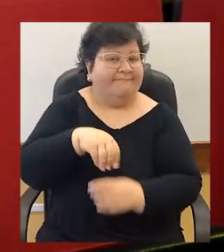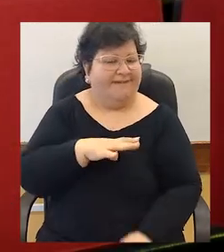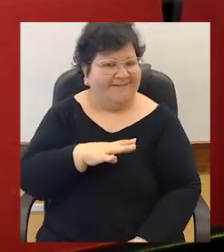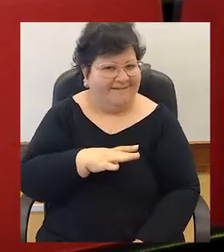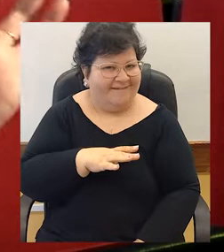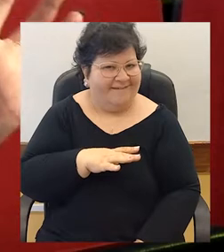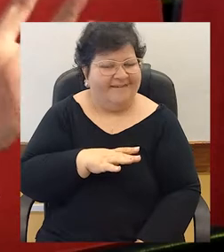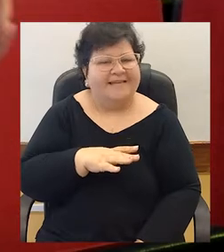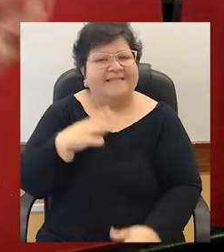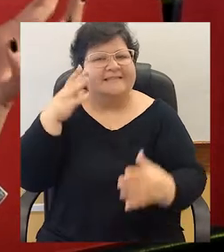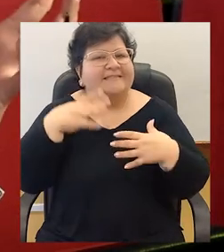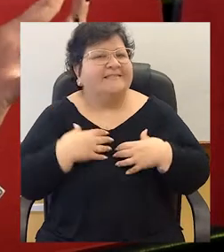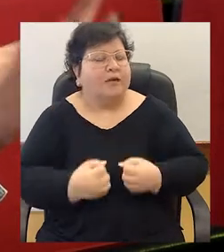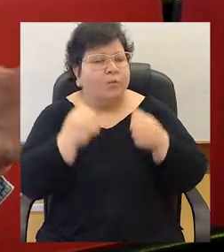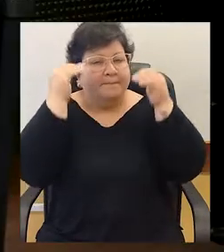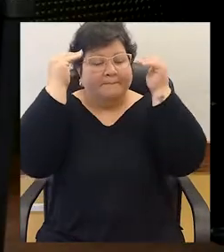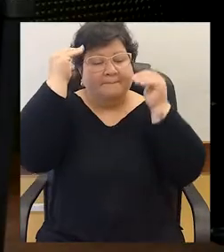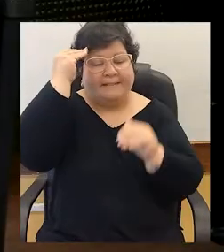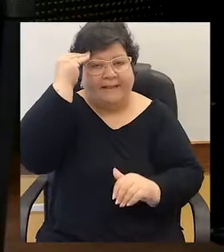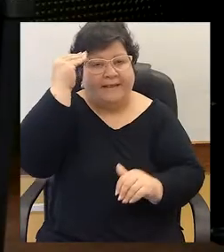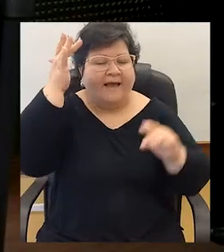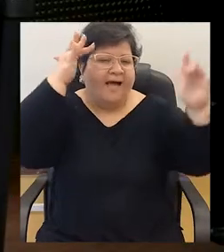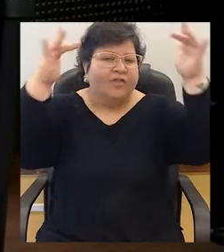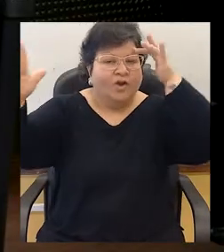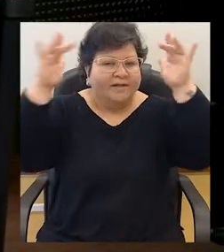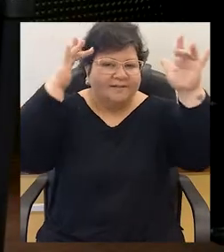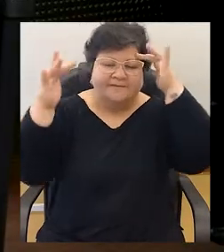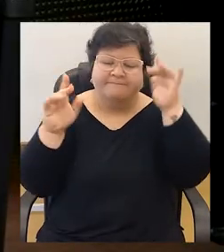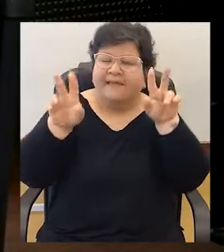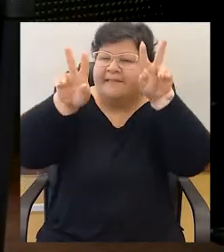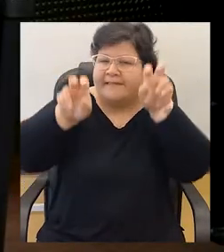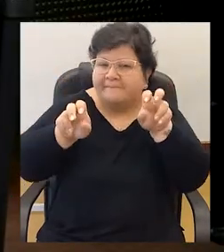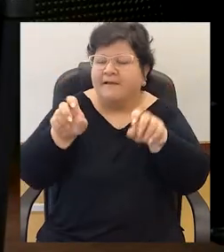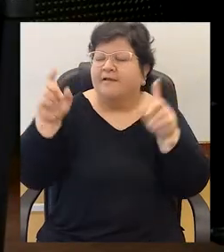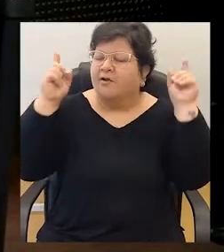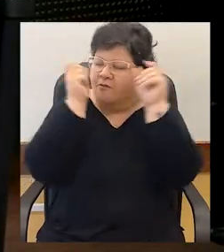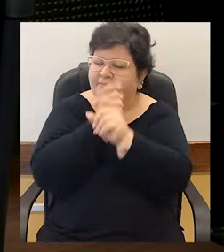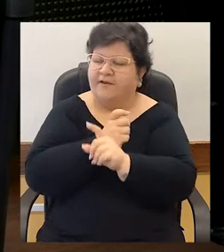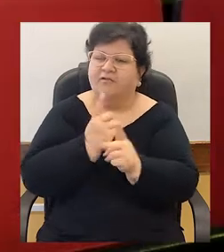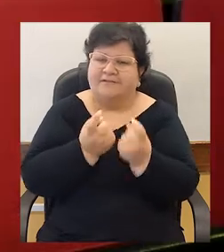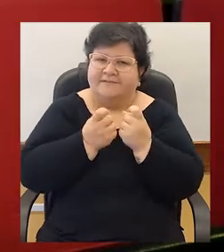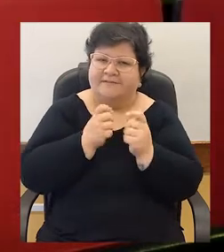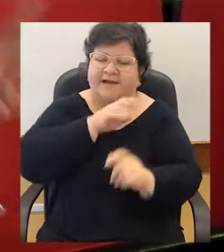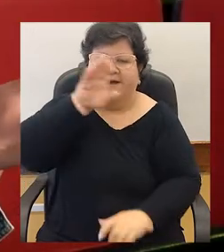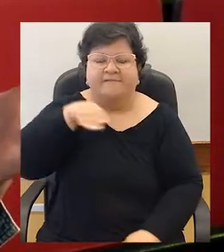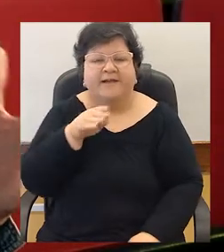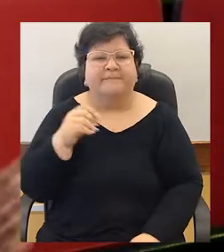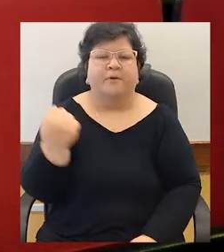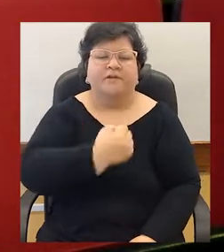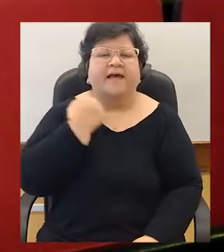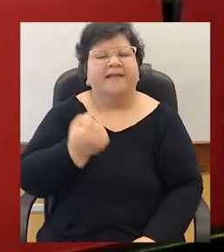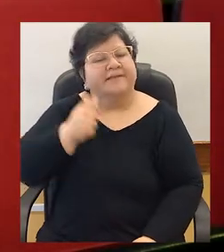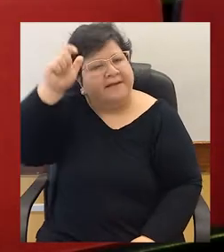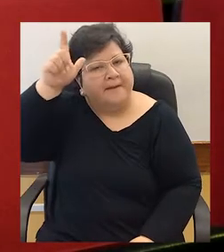Entonces salud mental y adolescencia son dos temas bastante complejos y es necesario que hablemos sobre esos temas. Capacitar a